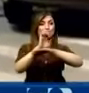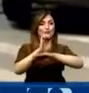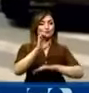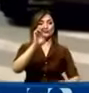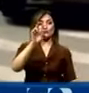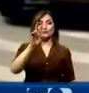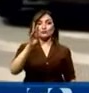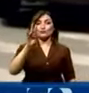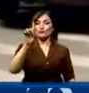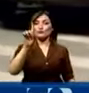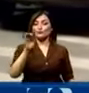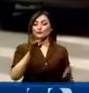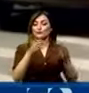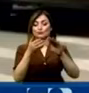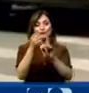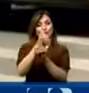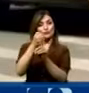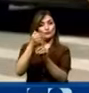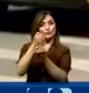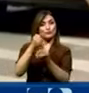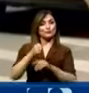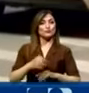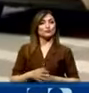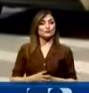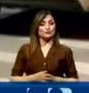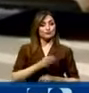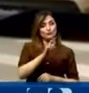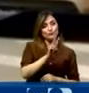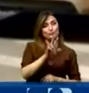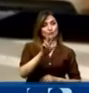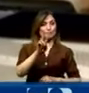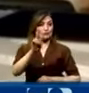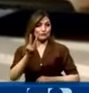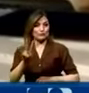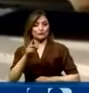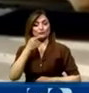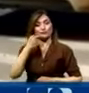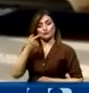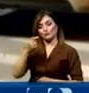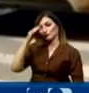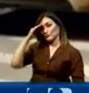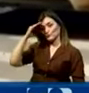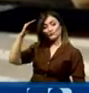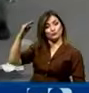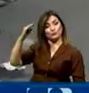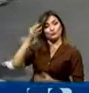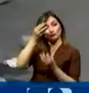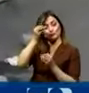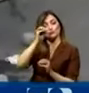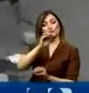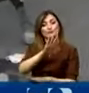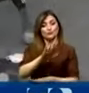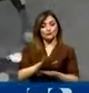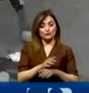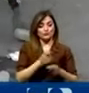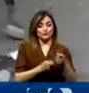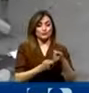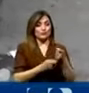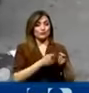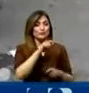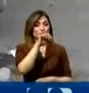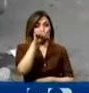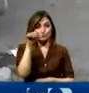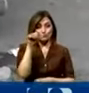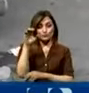violentas. 232, decía el comandante de la zona, el coronel Zárate, que están relacionados con narcotráfico. En enero se anunció una